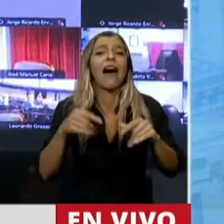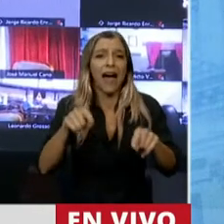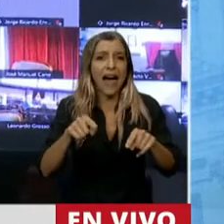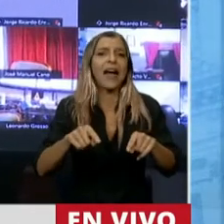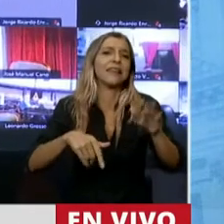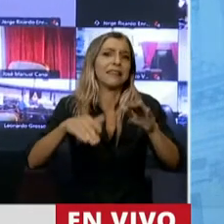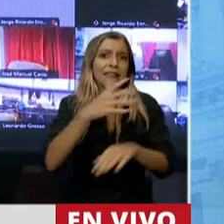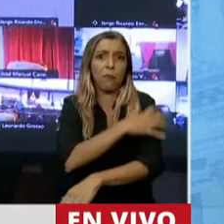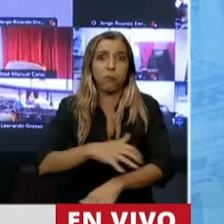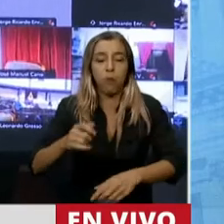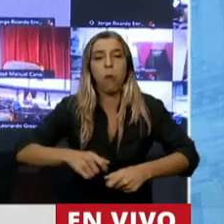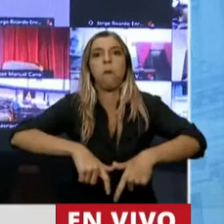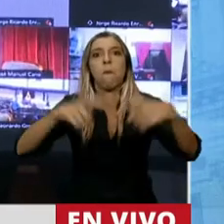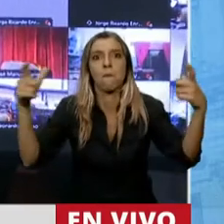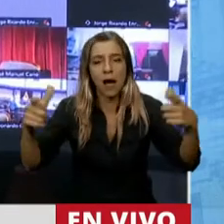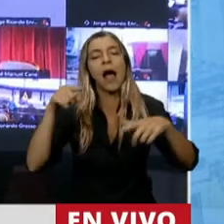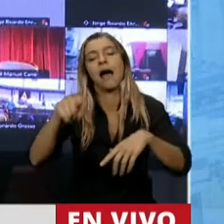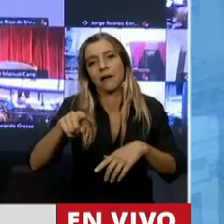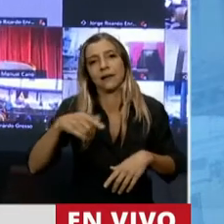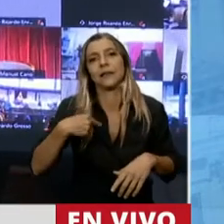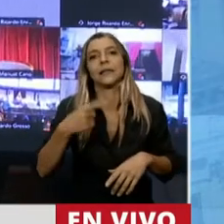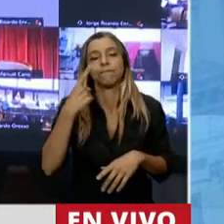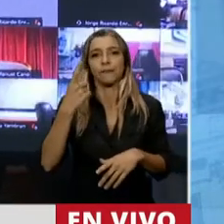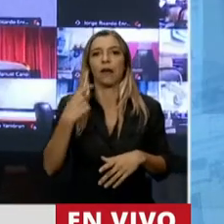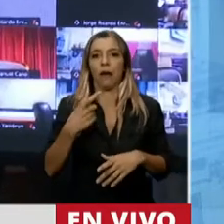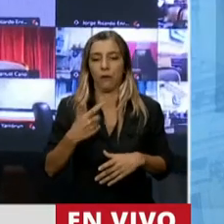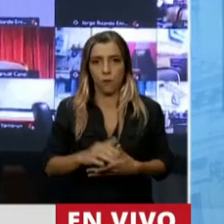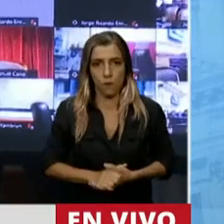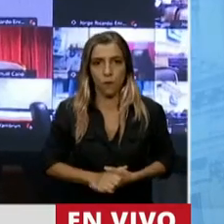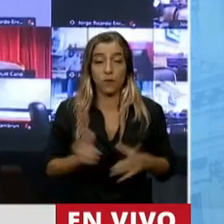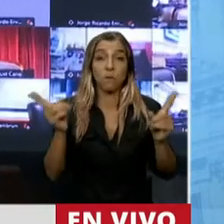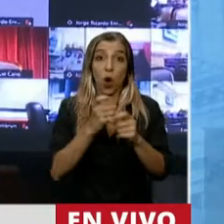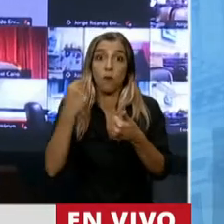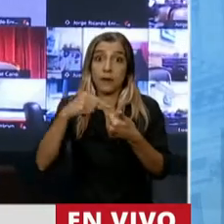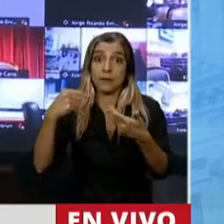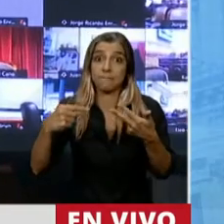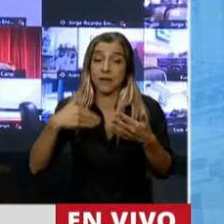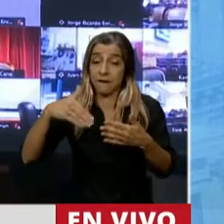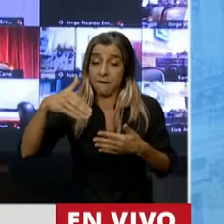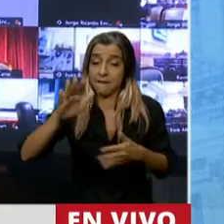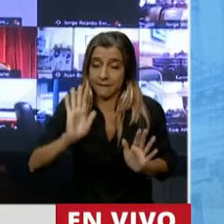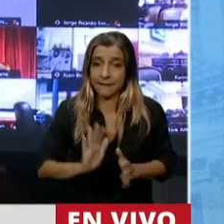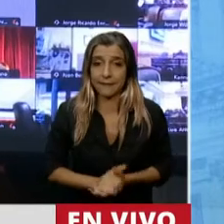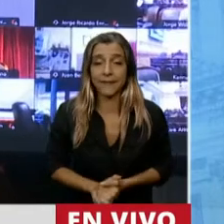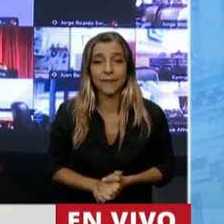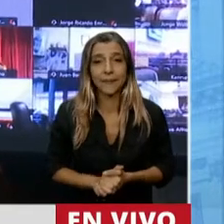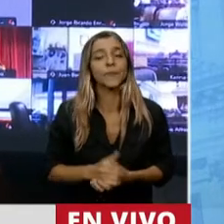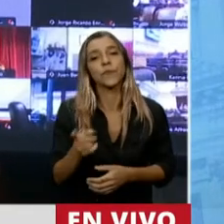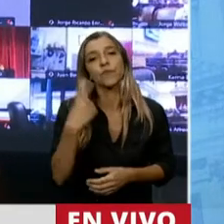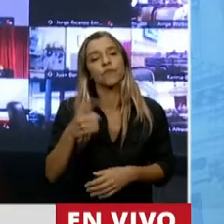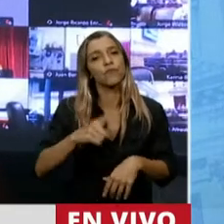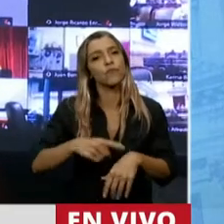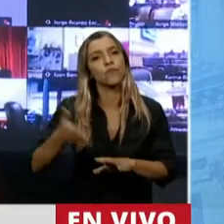ahí se van a ver las verdaderas consecuencias. Nosotros tuvimos la soberbia de compararnos al principio de esta